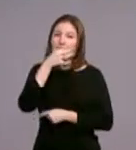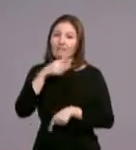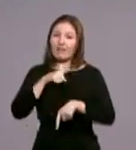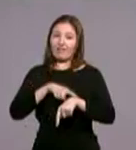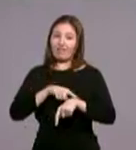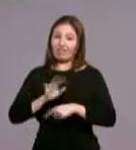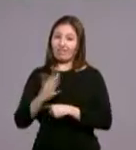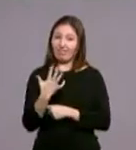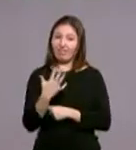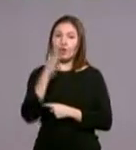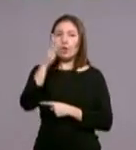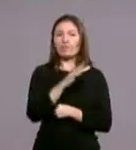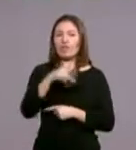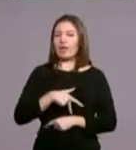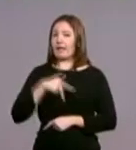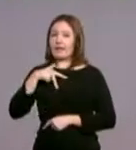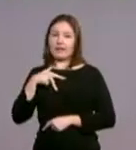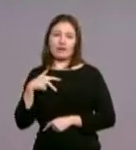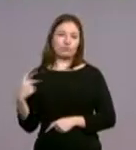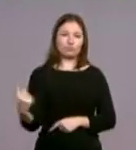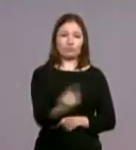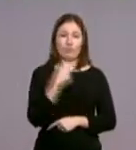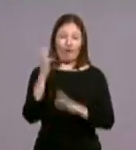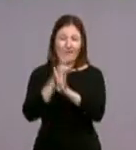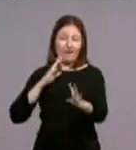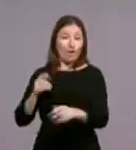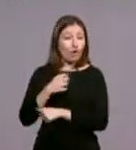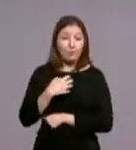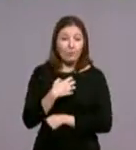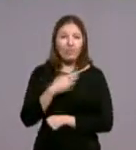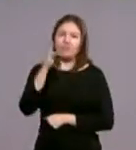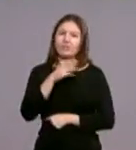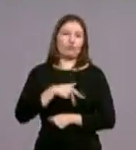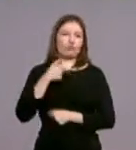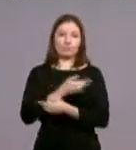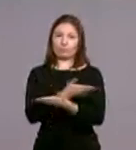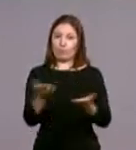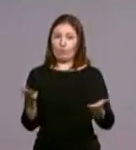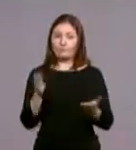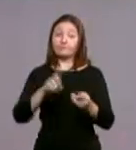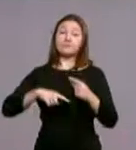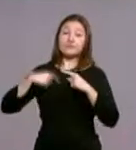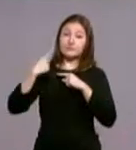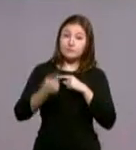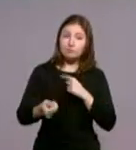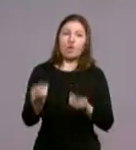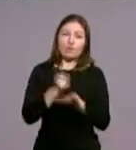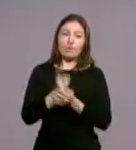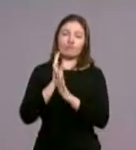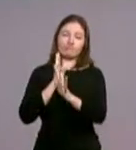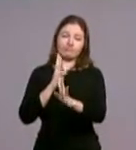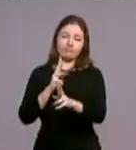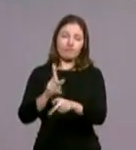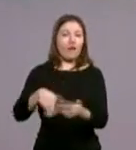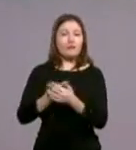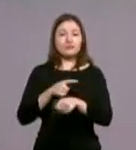general a todo el que no pueda estar esperando en la cola. Muy bien. Y después se vuelve hasta las 7 menos cuarto. A las